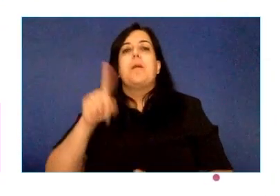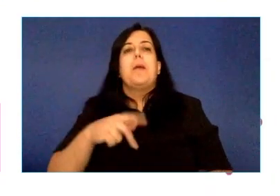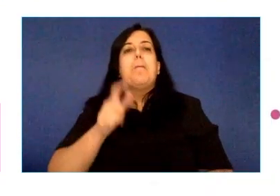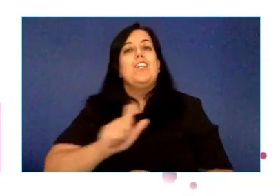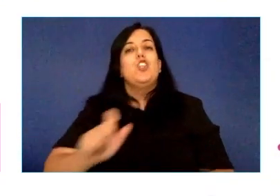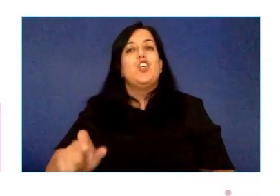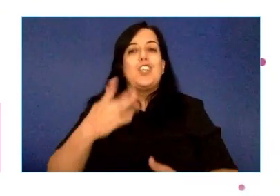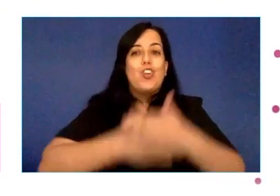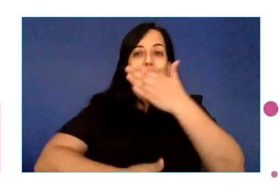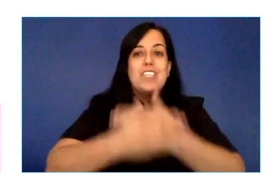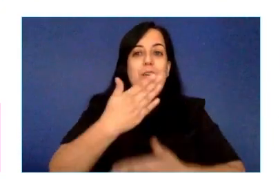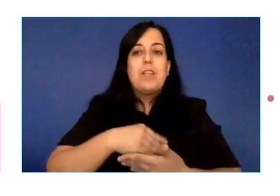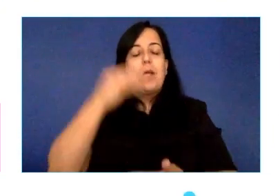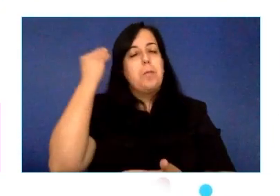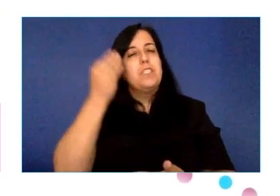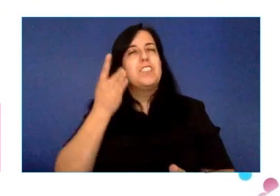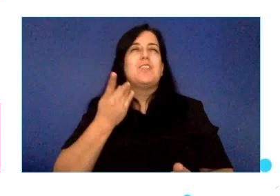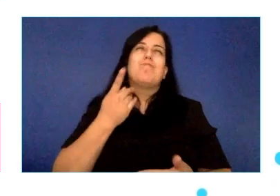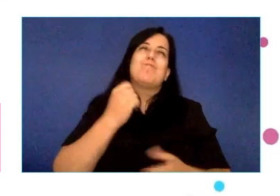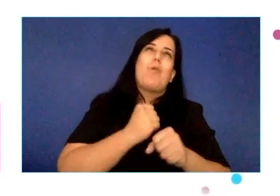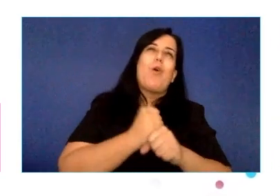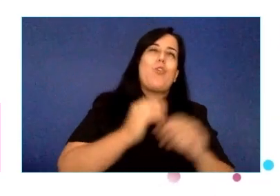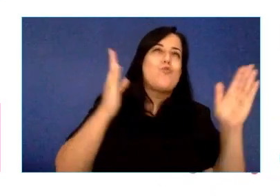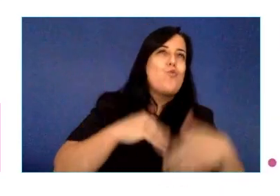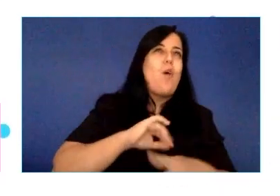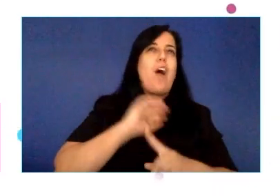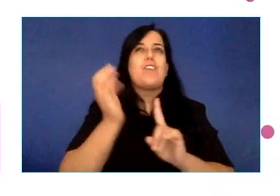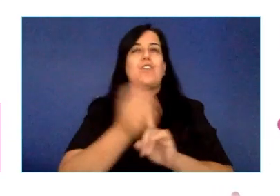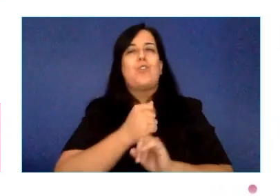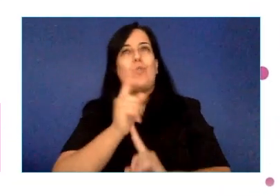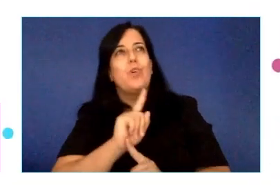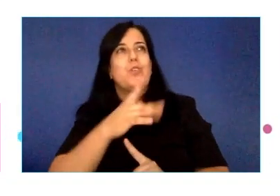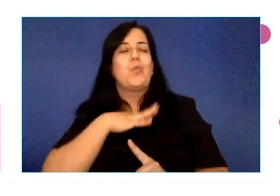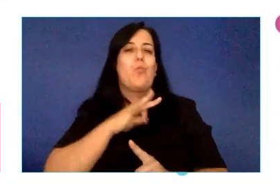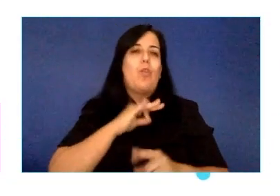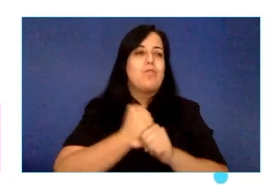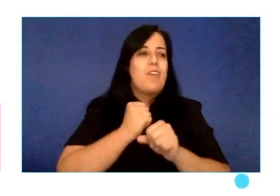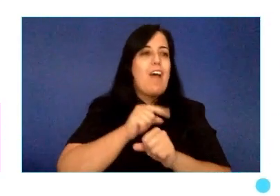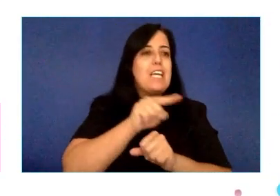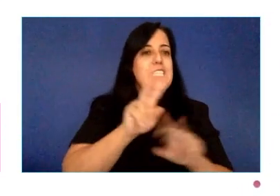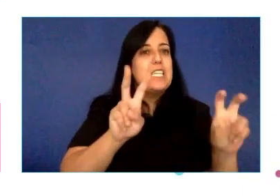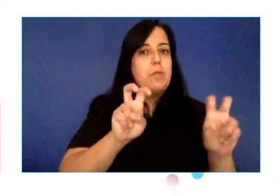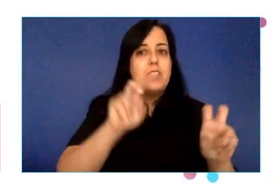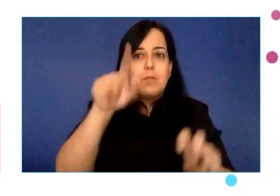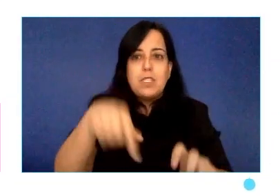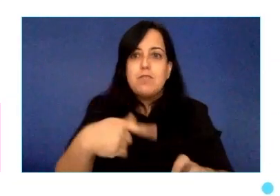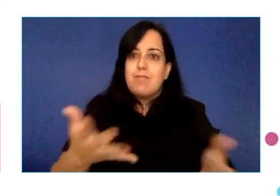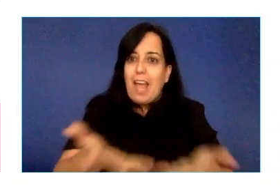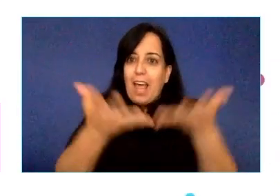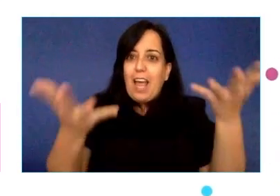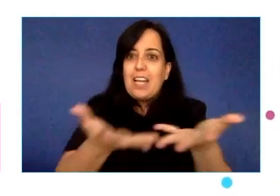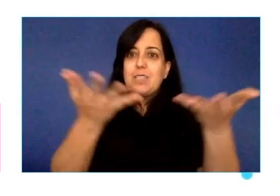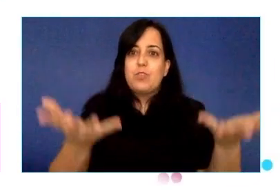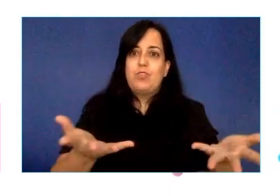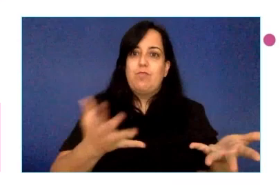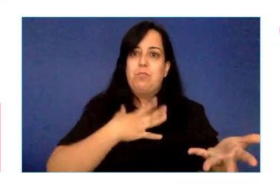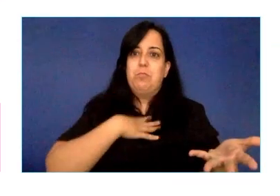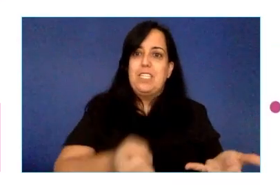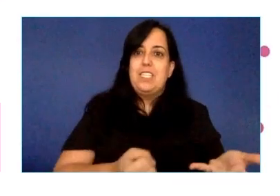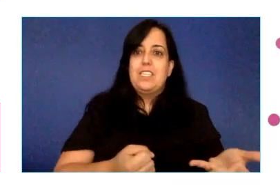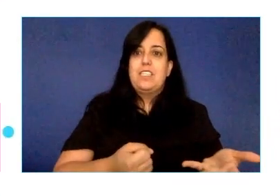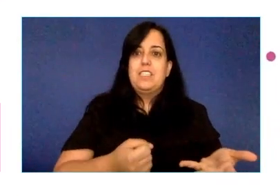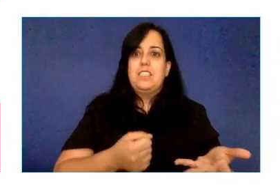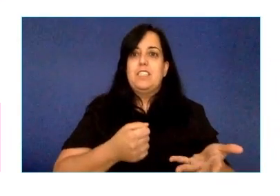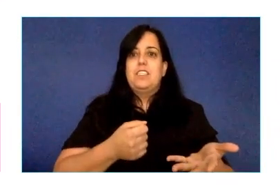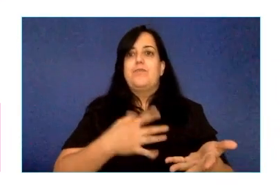no tienen un trabajo no lo encuentran que se podrían dedicar a esto que se atrevan también que se les tiene que dar bien todas las profesiones